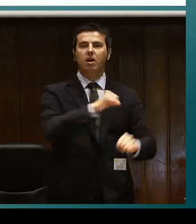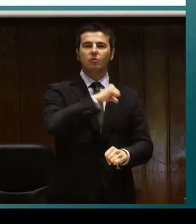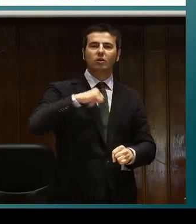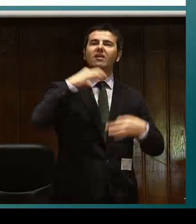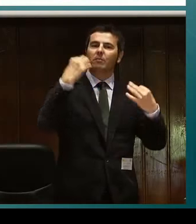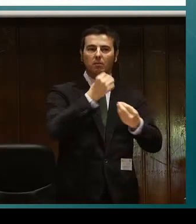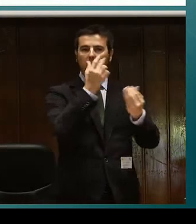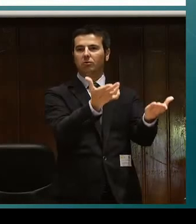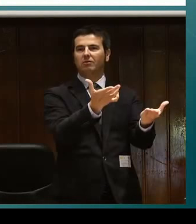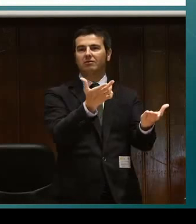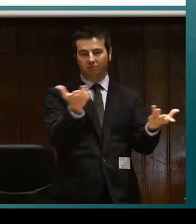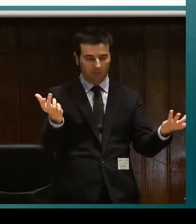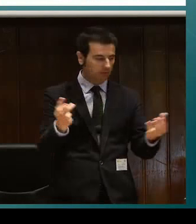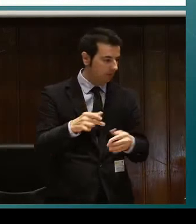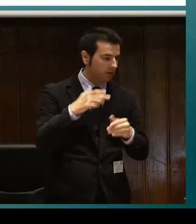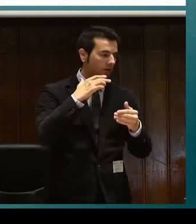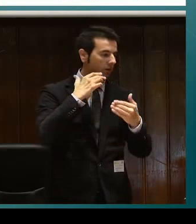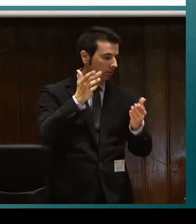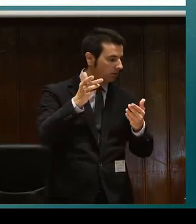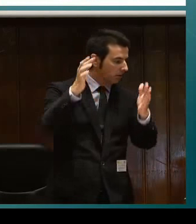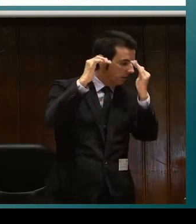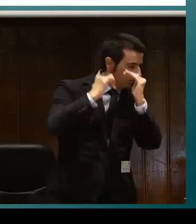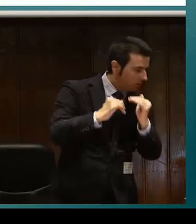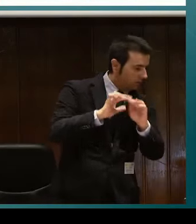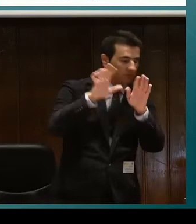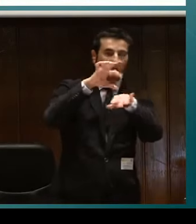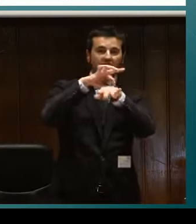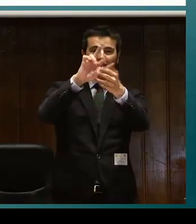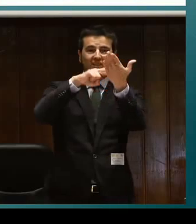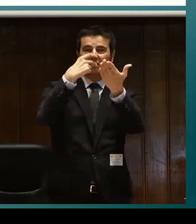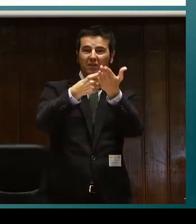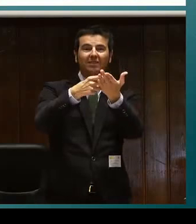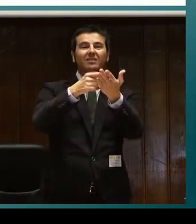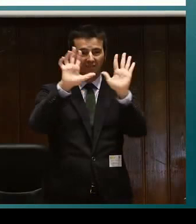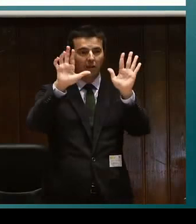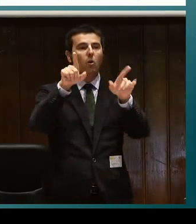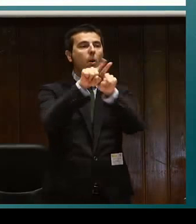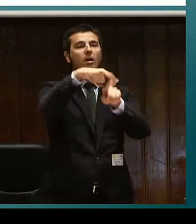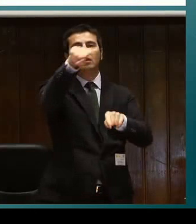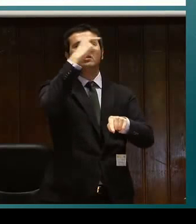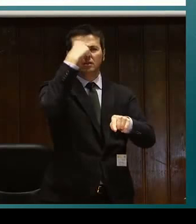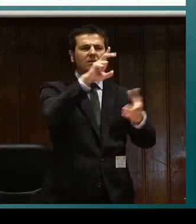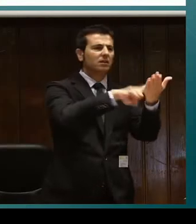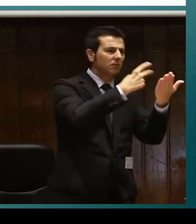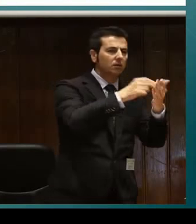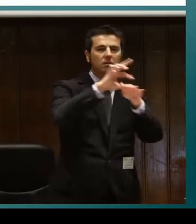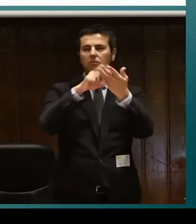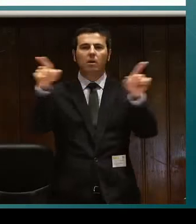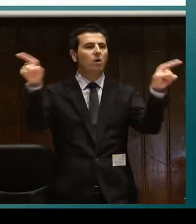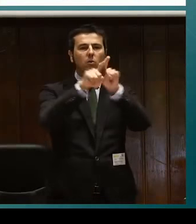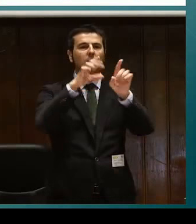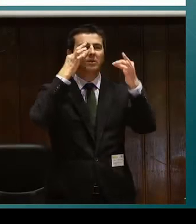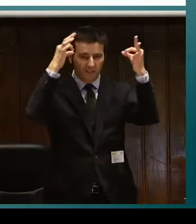acompaña a realizar las gestiones para de alguna forma formarle en su autonomía y que sea completamente capaz de